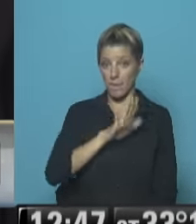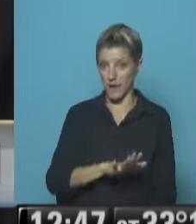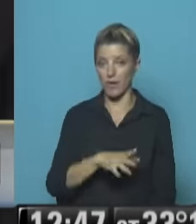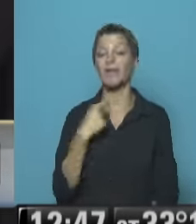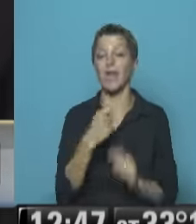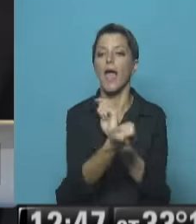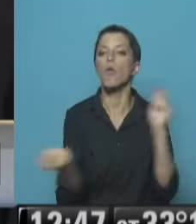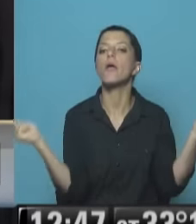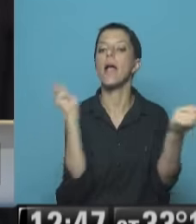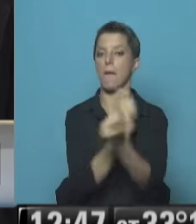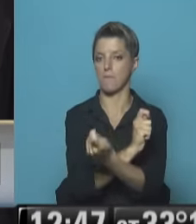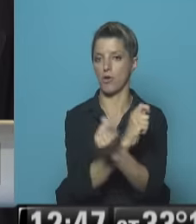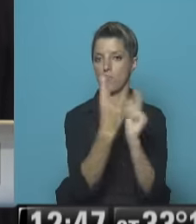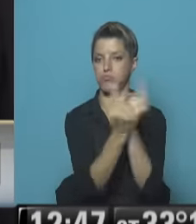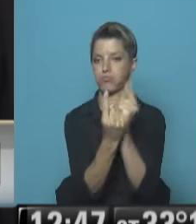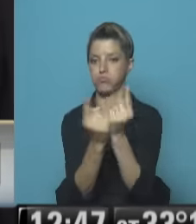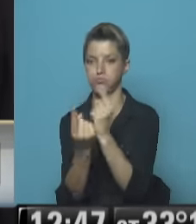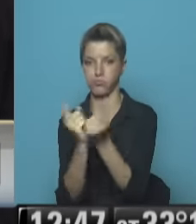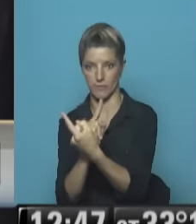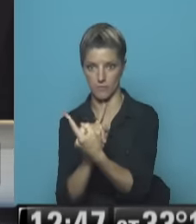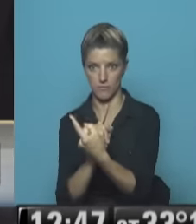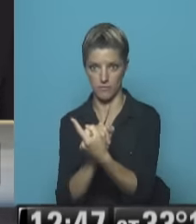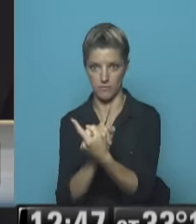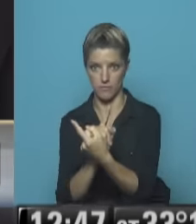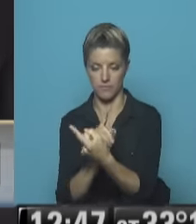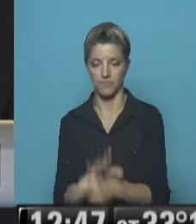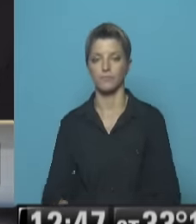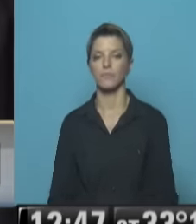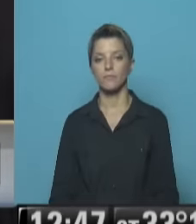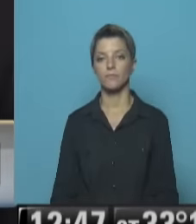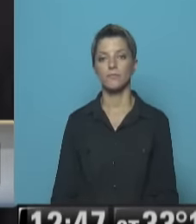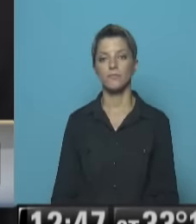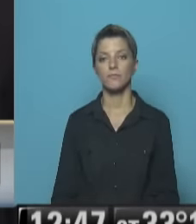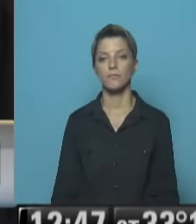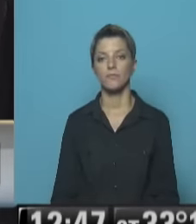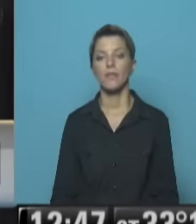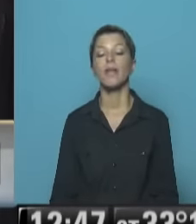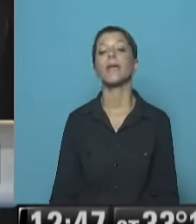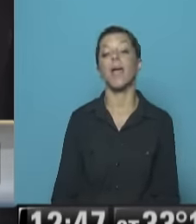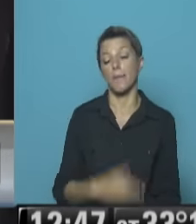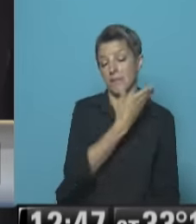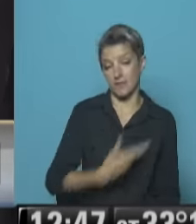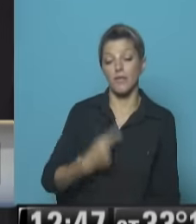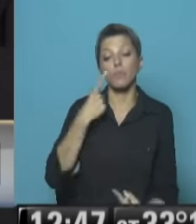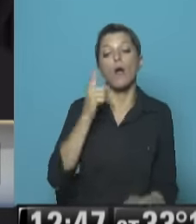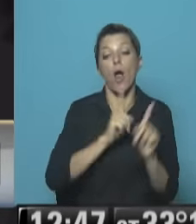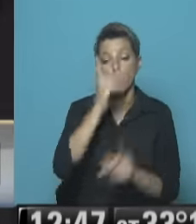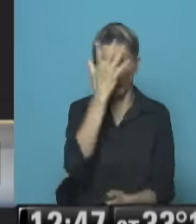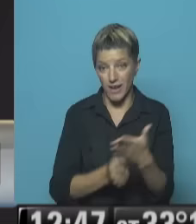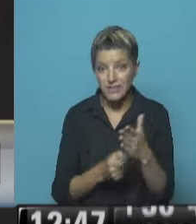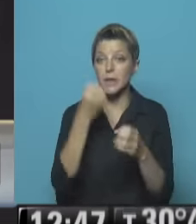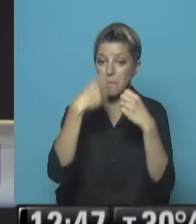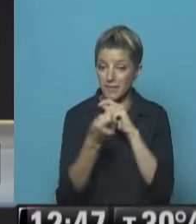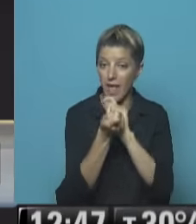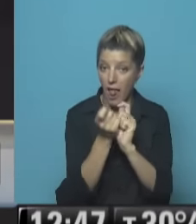De figuras Por lo menos En la conducción Es decir Que reconociera Algunos de los errores Y empezara a corregir No en vistas